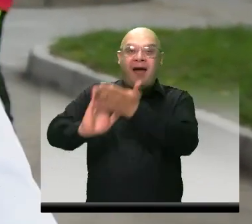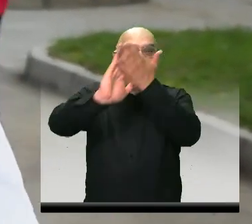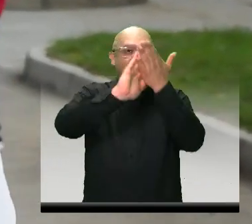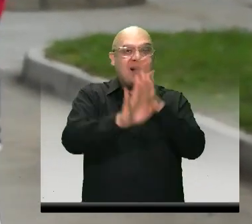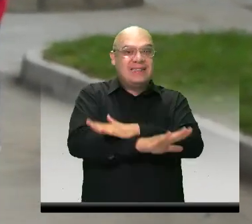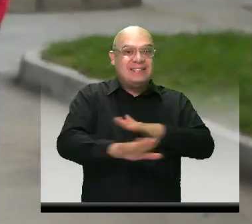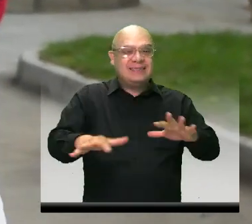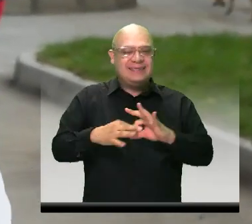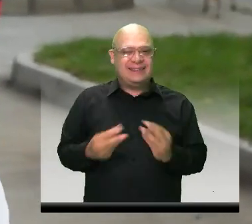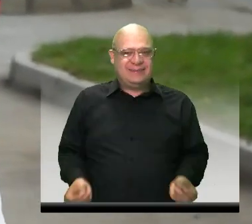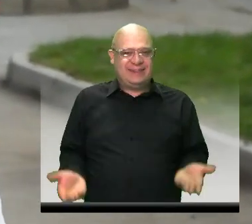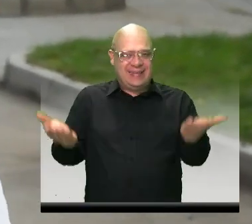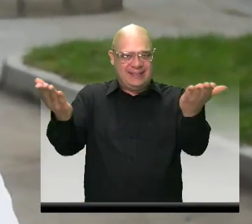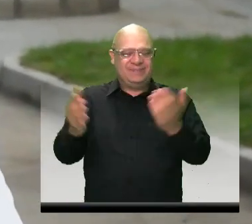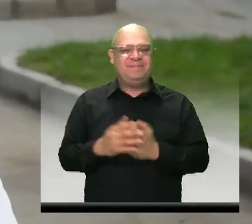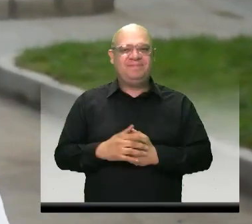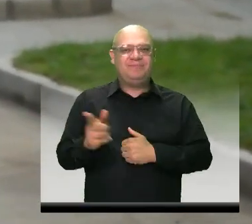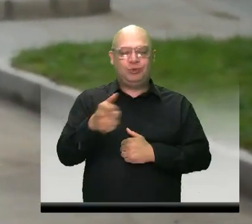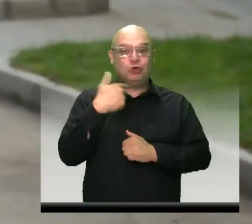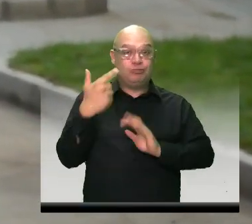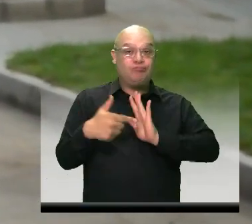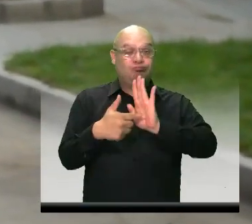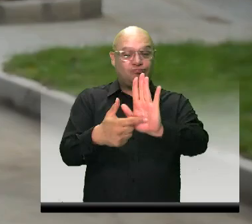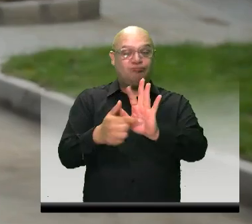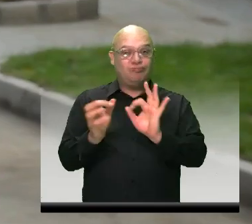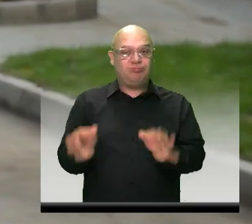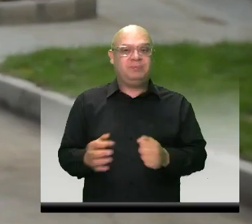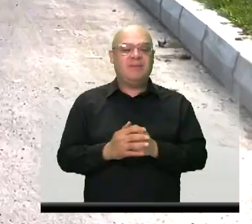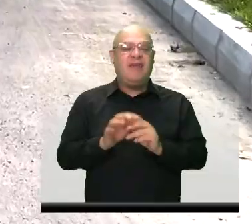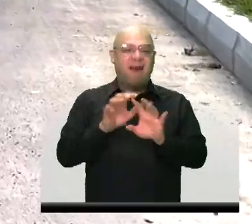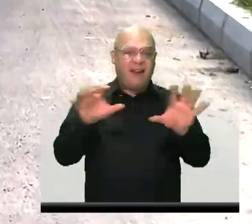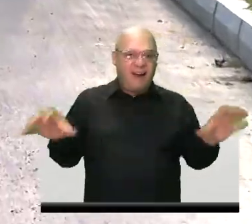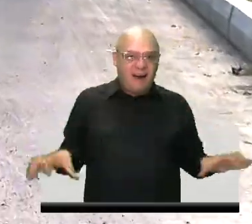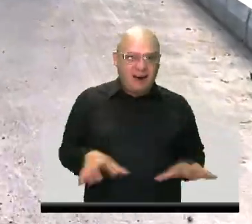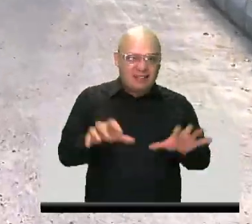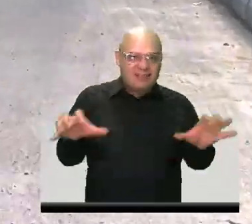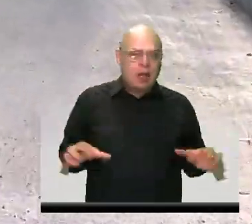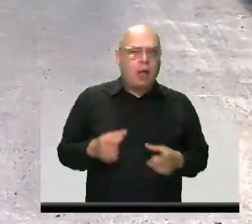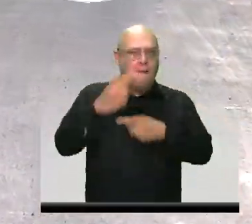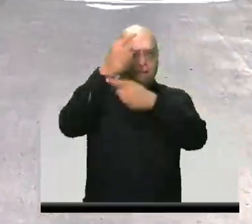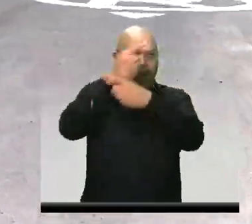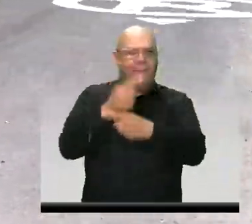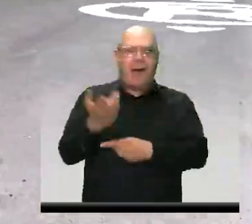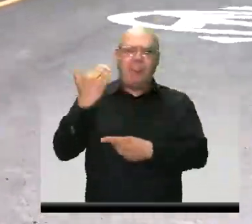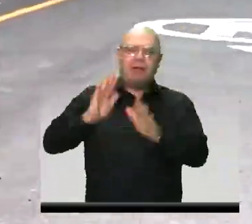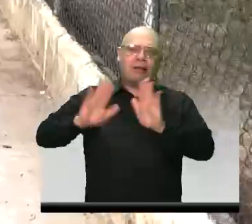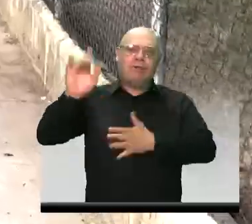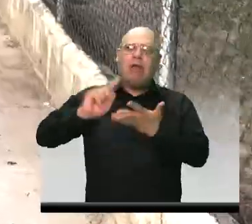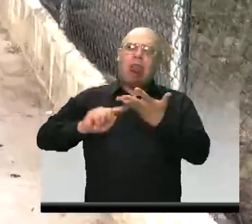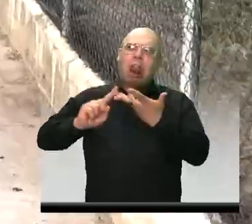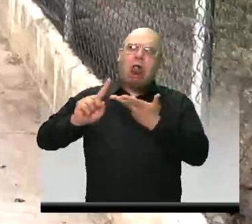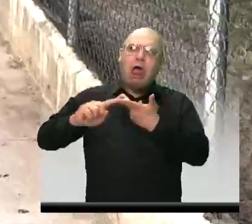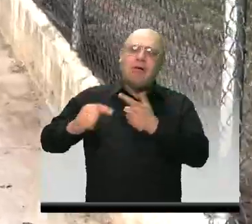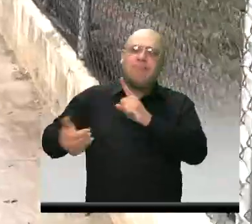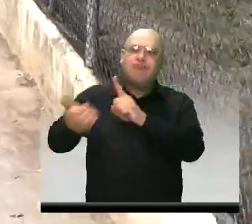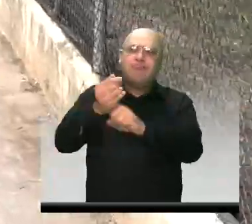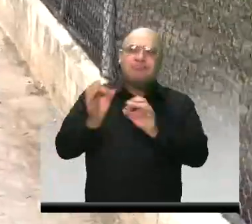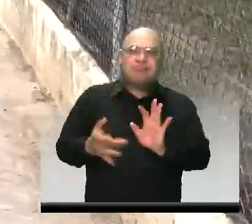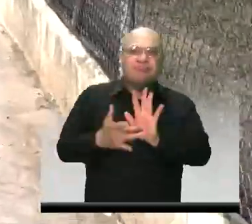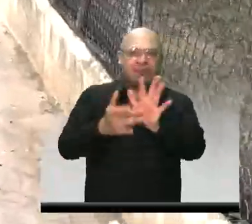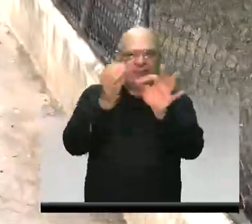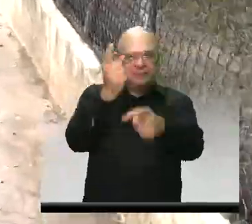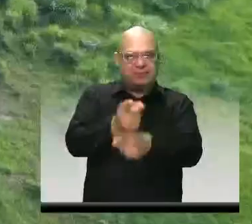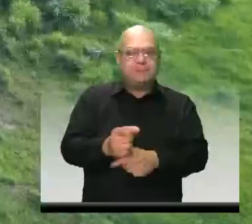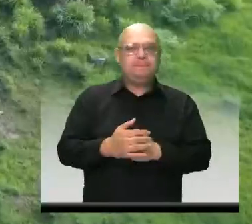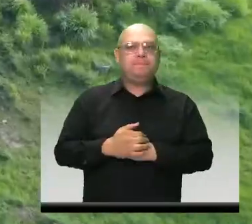Aquí estamos, dando la cara, con hechos y cumpliendo la palabra. Con esta construcción, ubicada en el sector